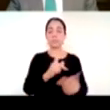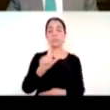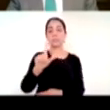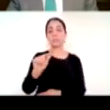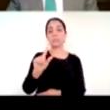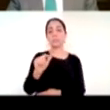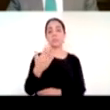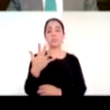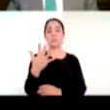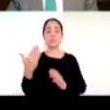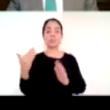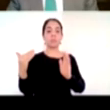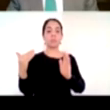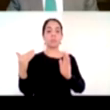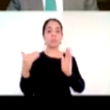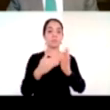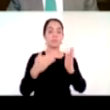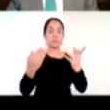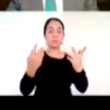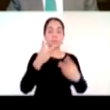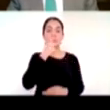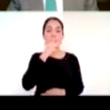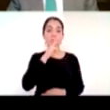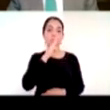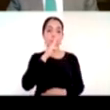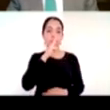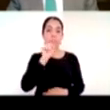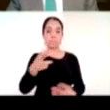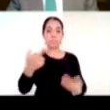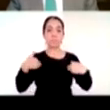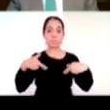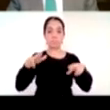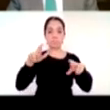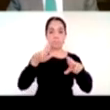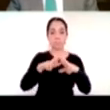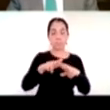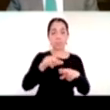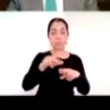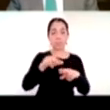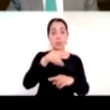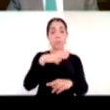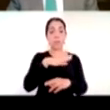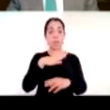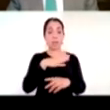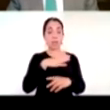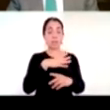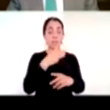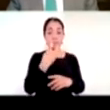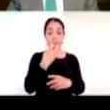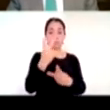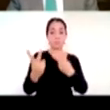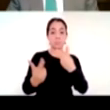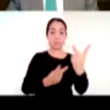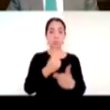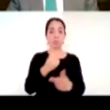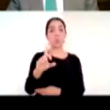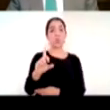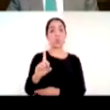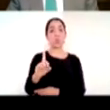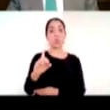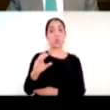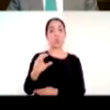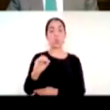familia y docentes perdón sé que hay distintas categorías dentro de la de cuando digo docente me refiero a